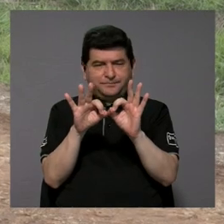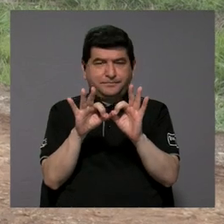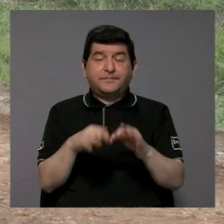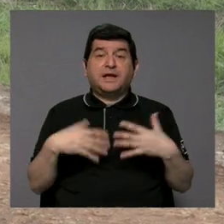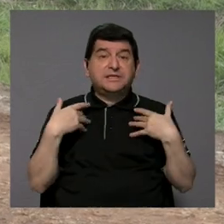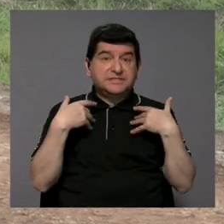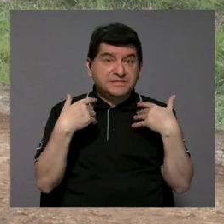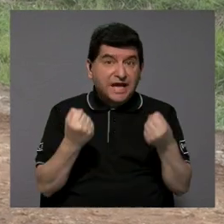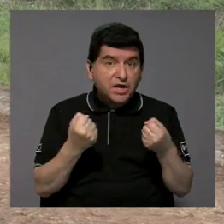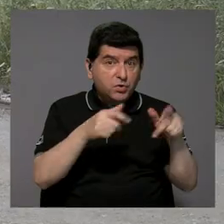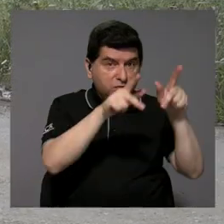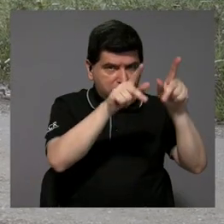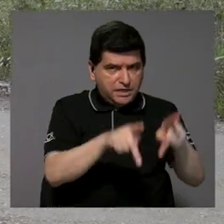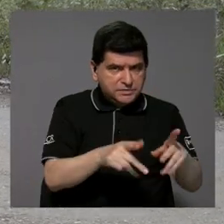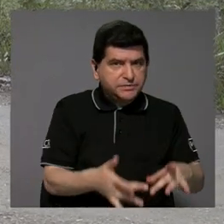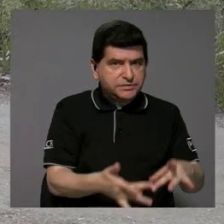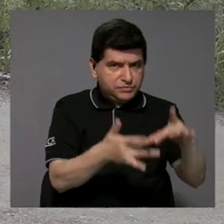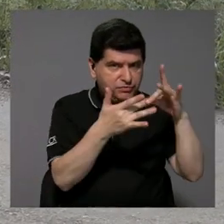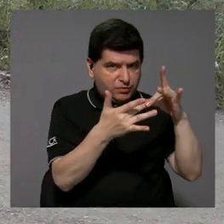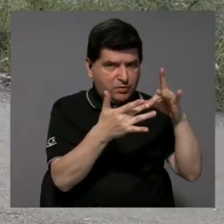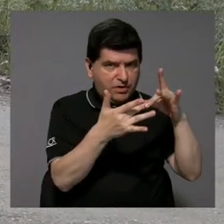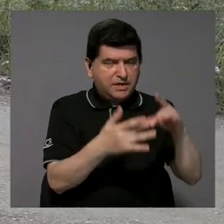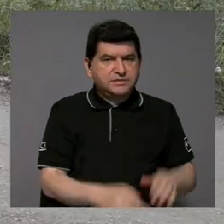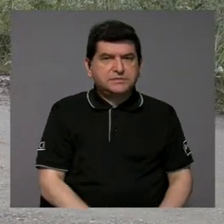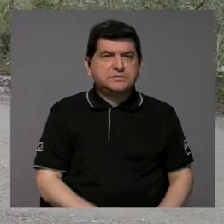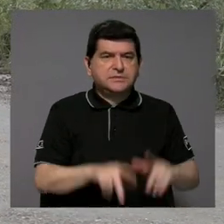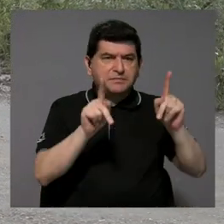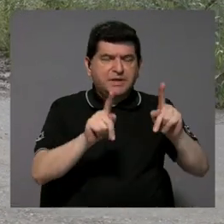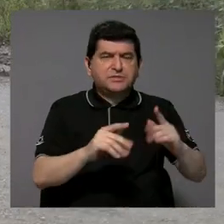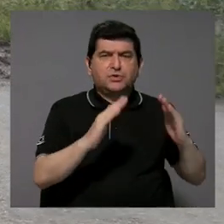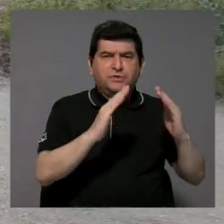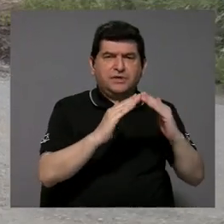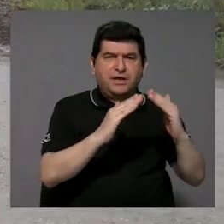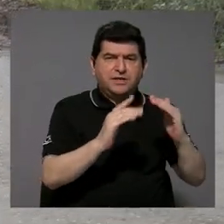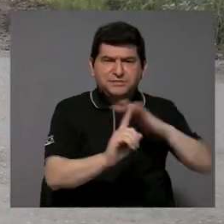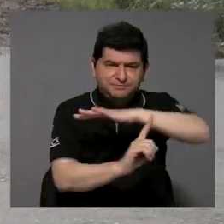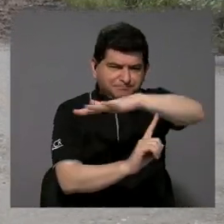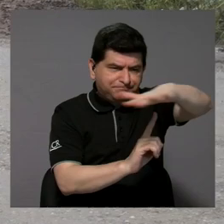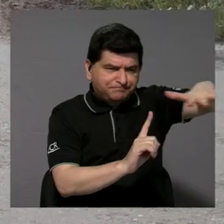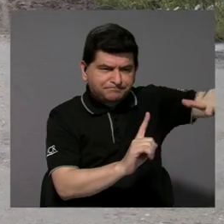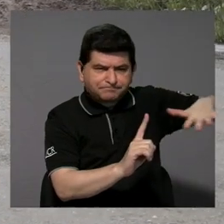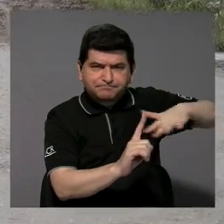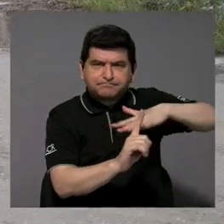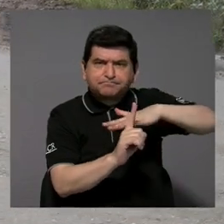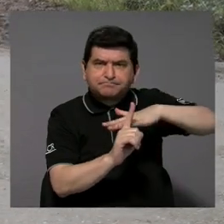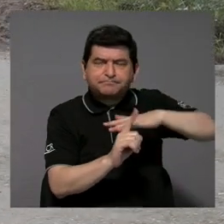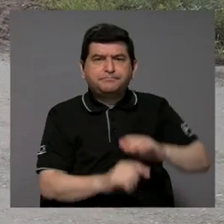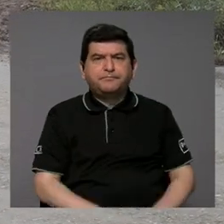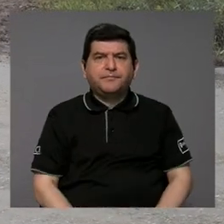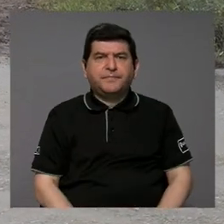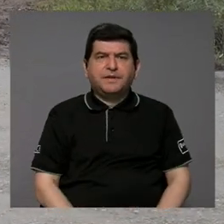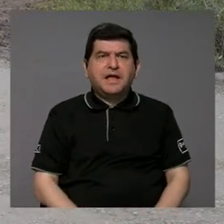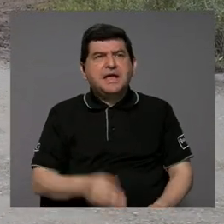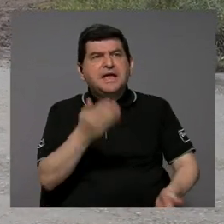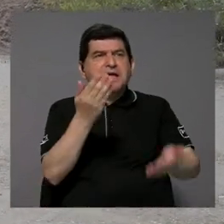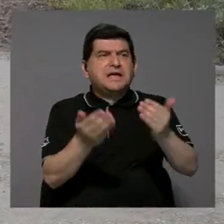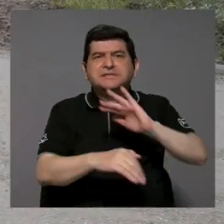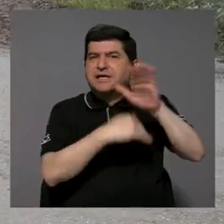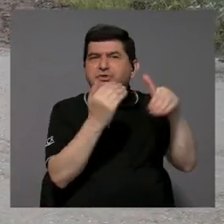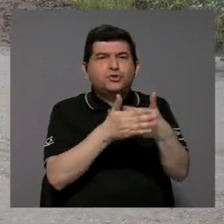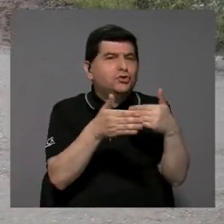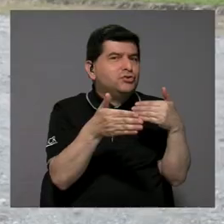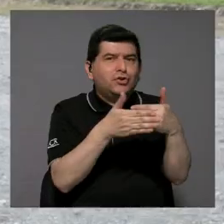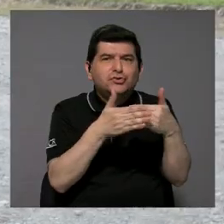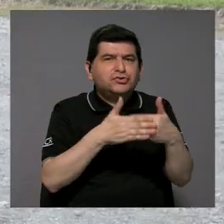salud de las personas, principalmente de los habitantes que no vivían, tal vez no todos